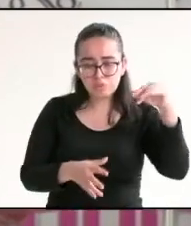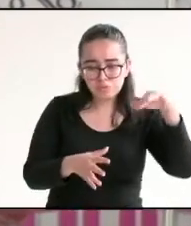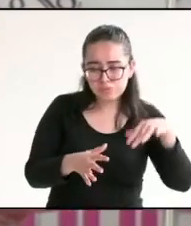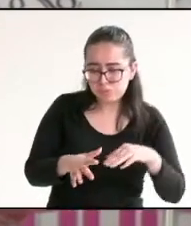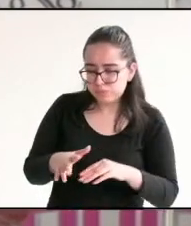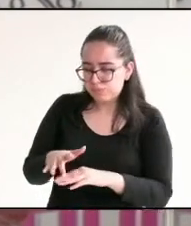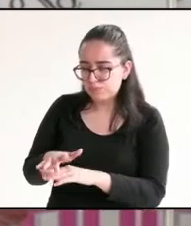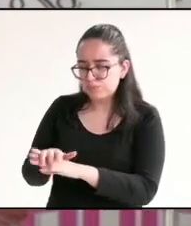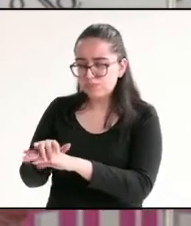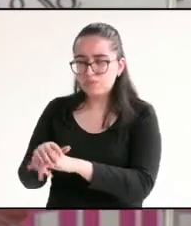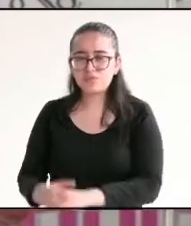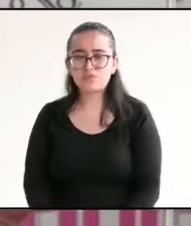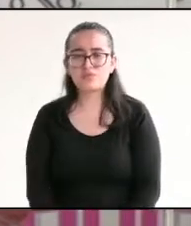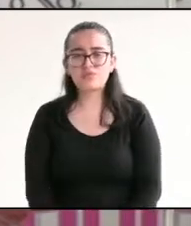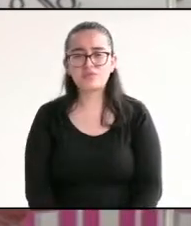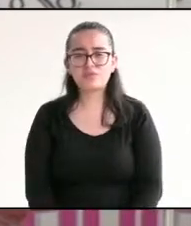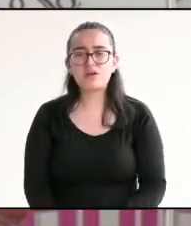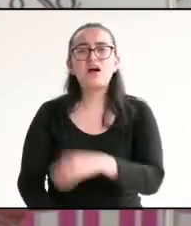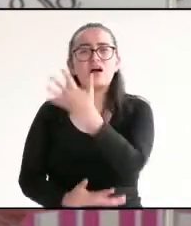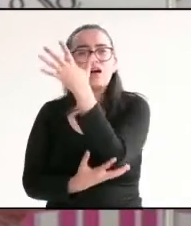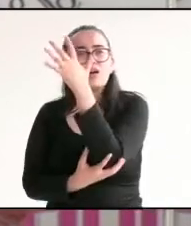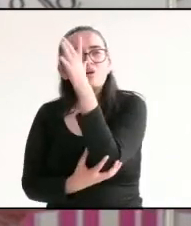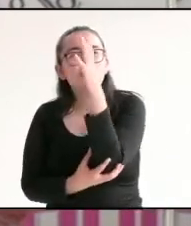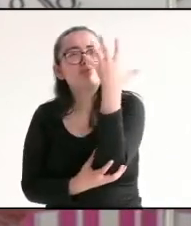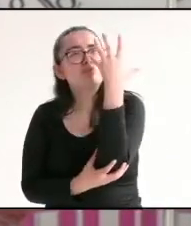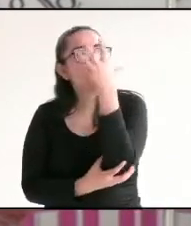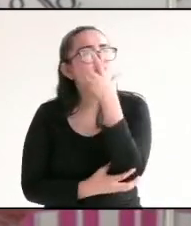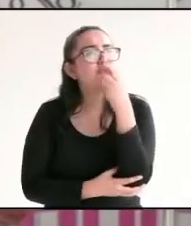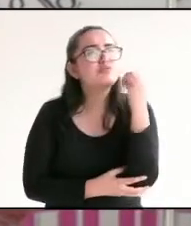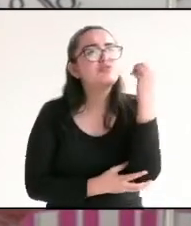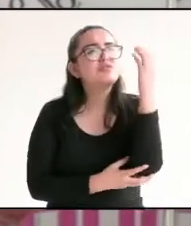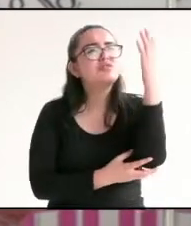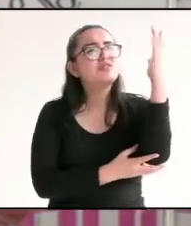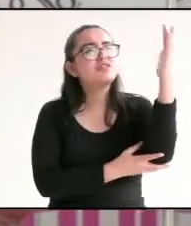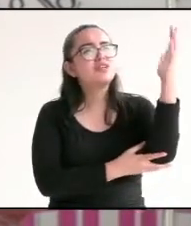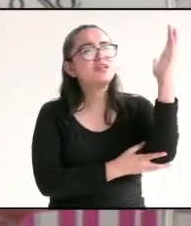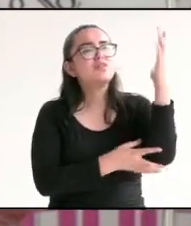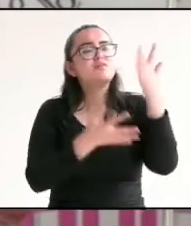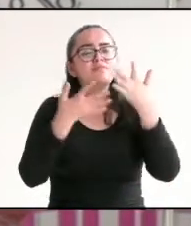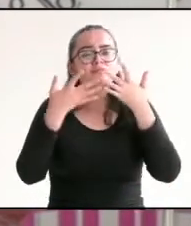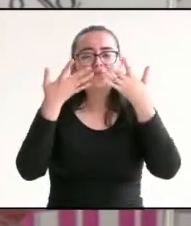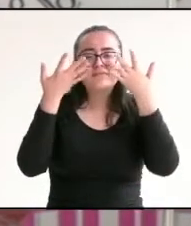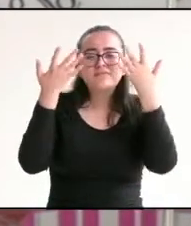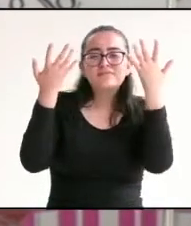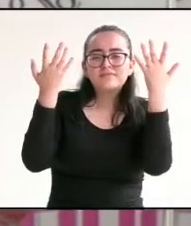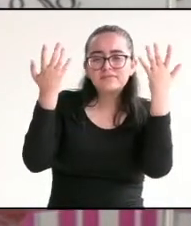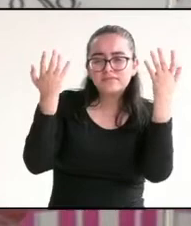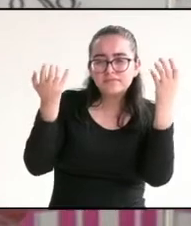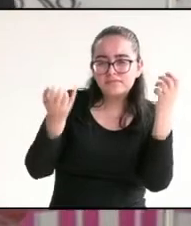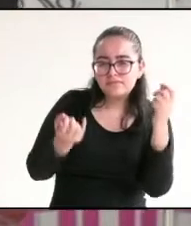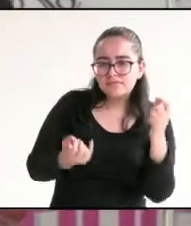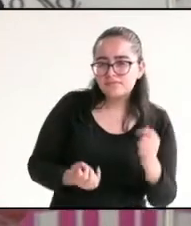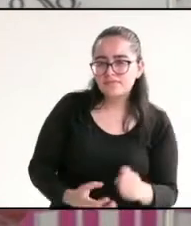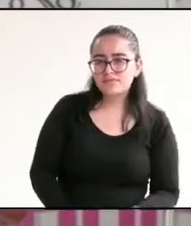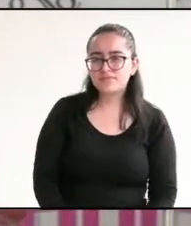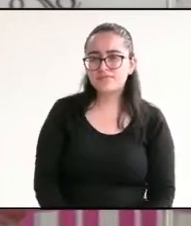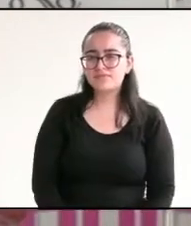derecho, porque son árboles frondosos, que captan dióxido de carbono y producen